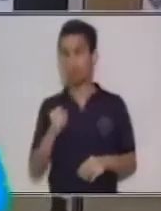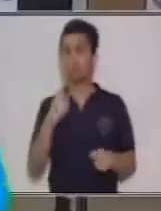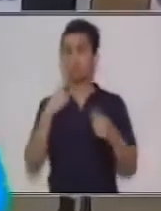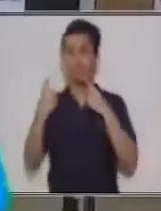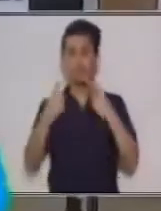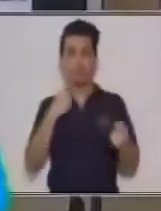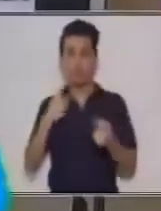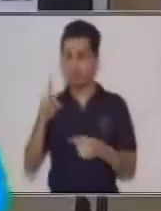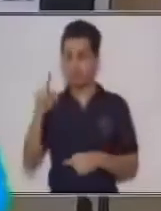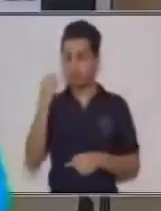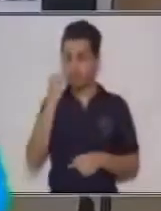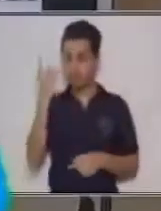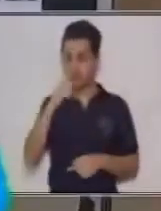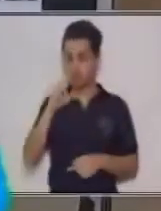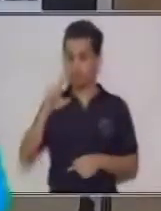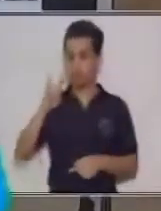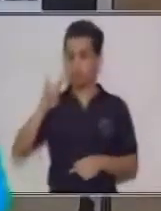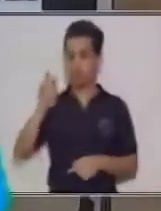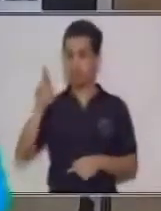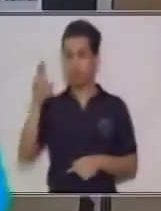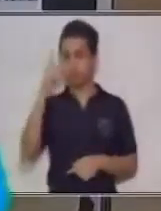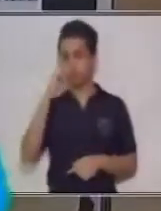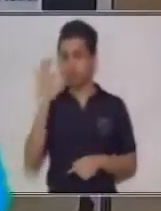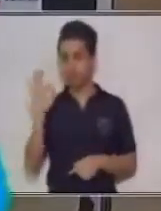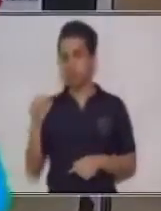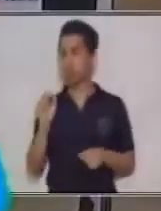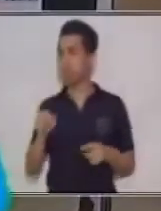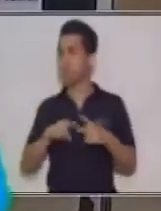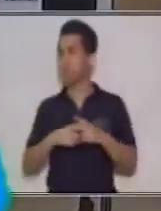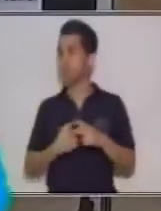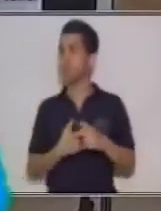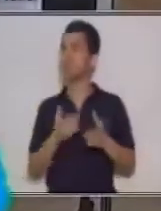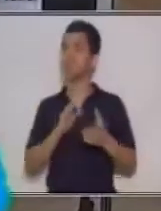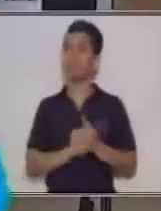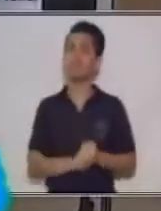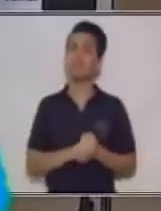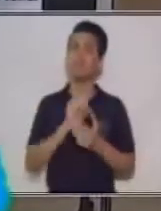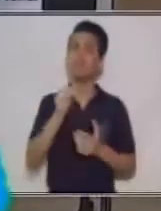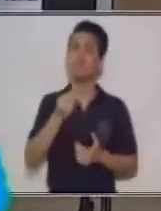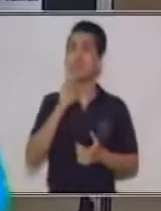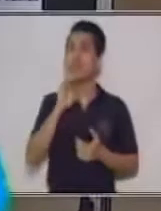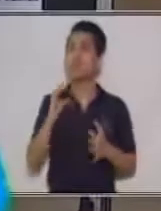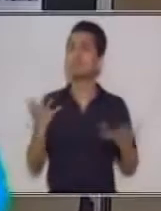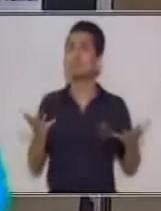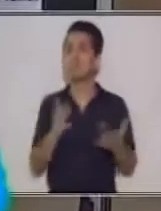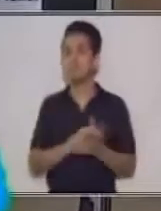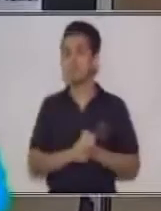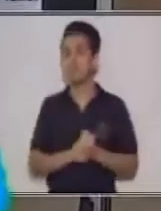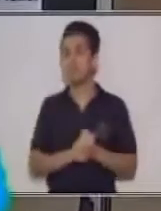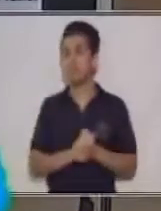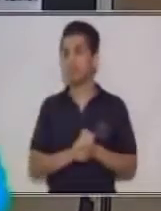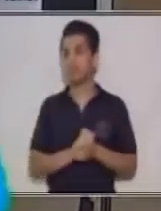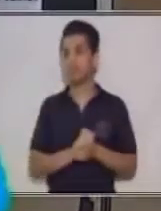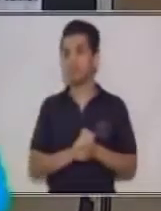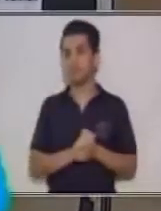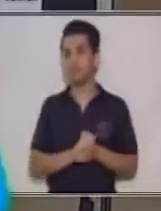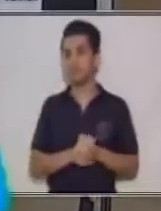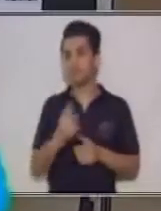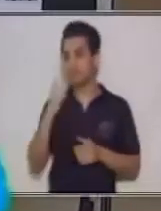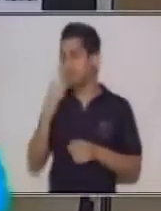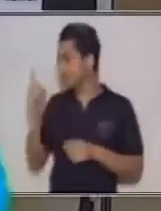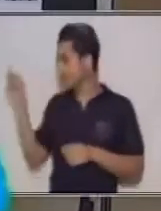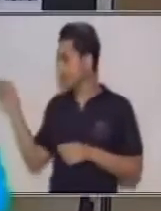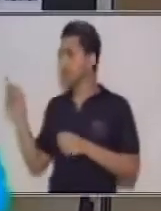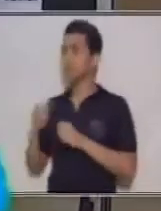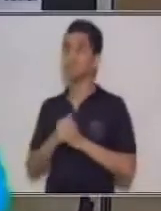ellas, vamos a iniciar con la definición de discurso. Vamos entonces directamente con lo